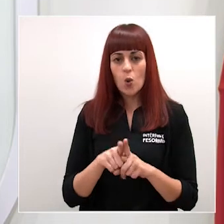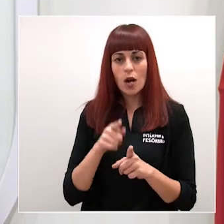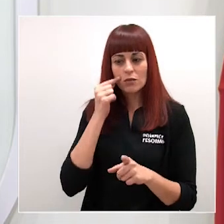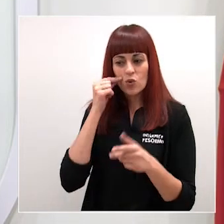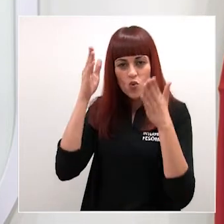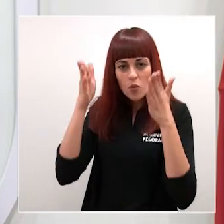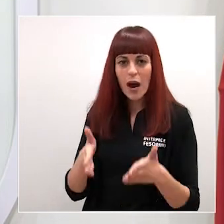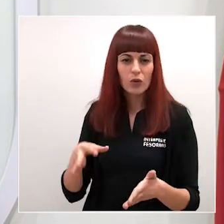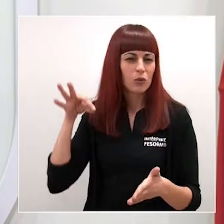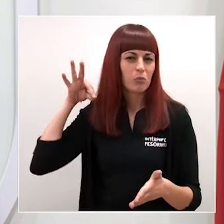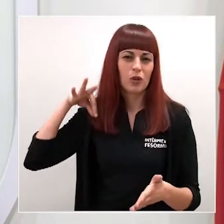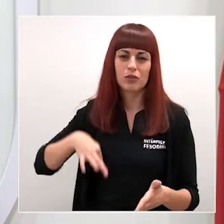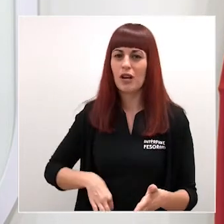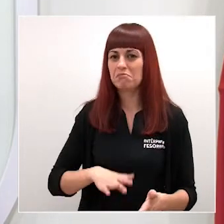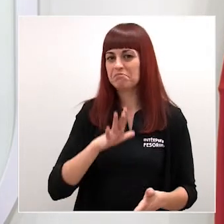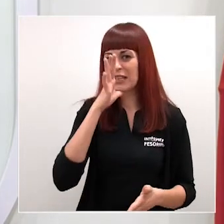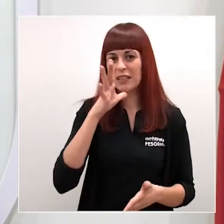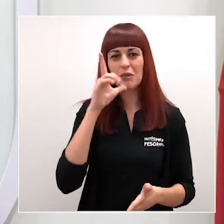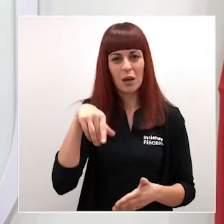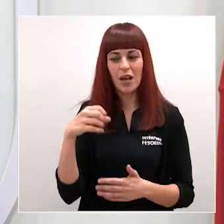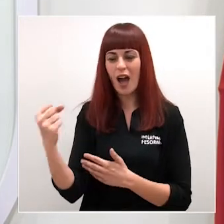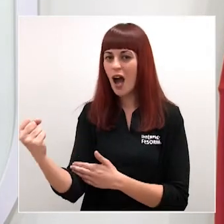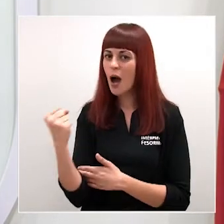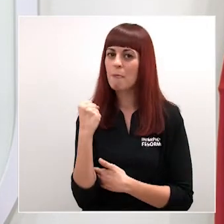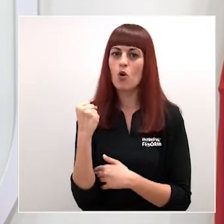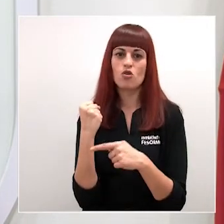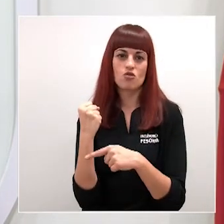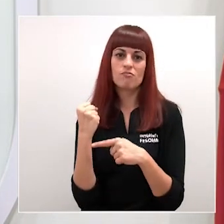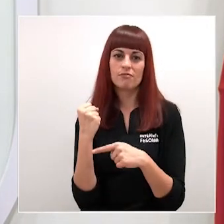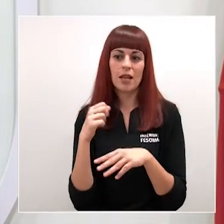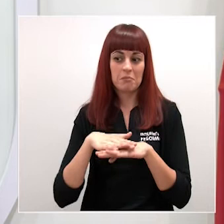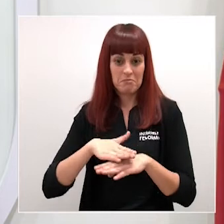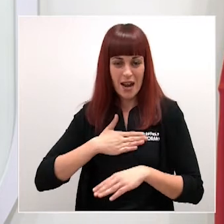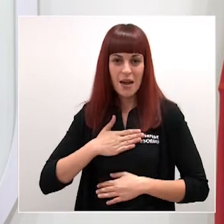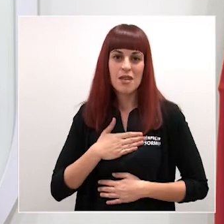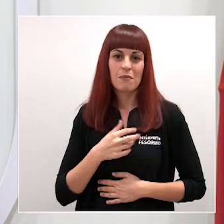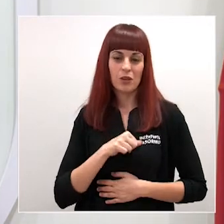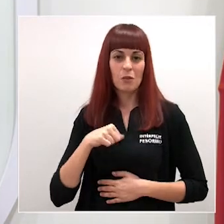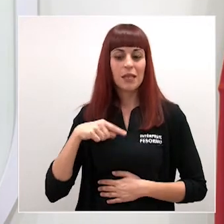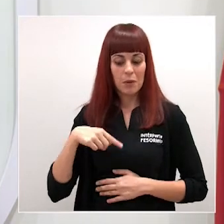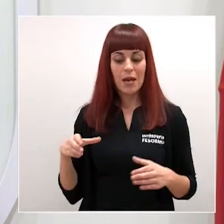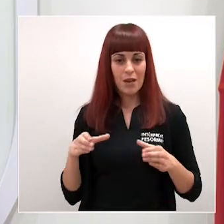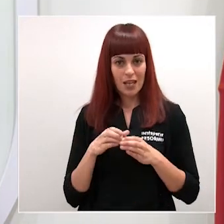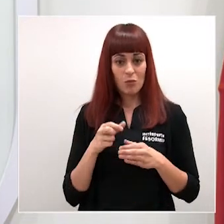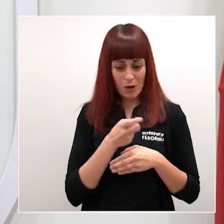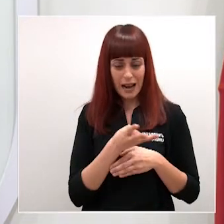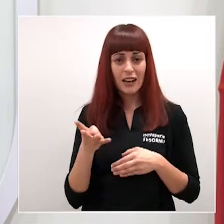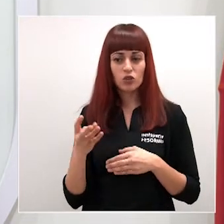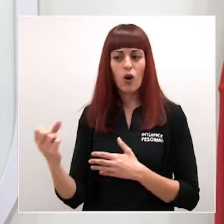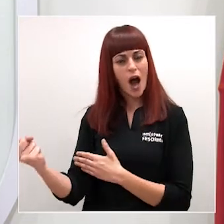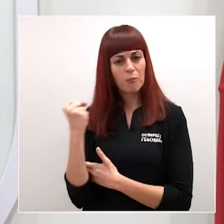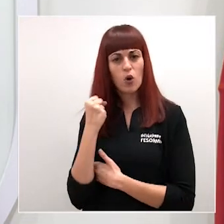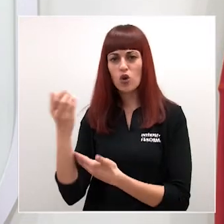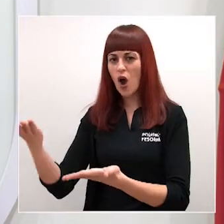y su talla profesional y el tremendo apoyo que ha supuesto para mí y el resto del equipo de la Consejería su